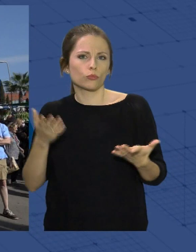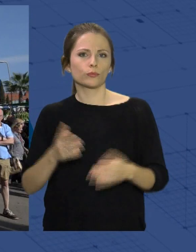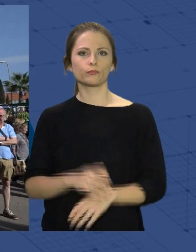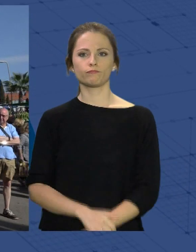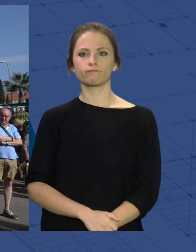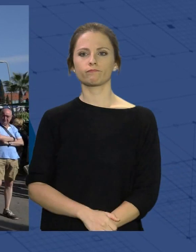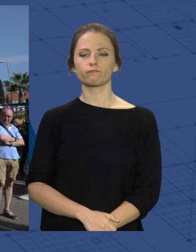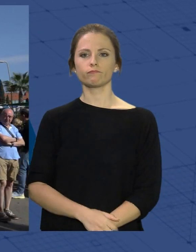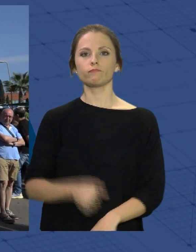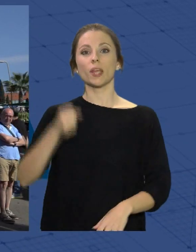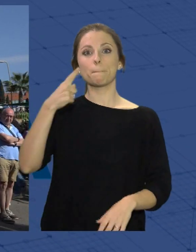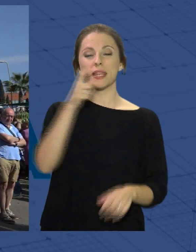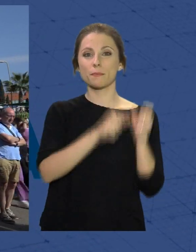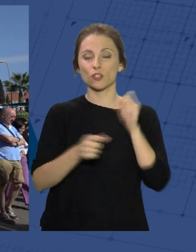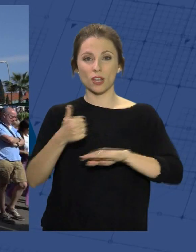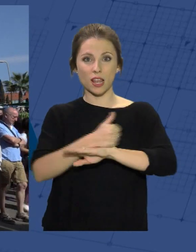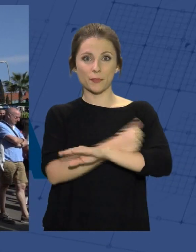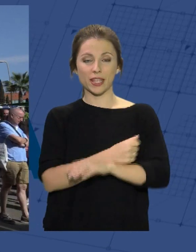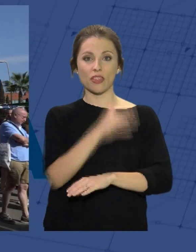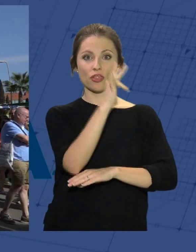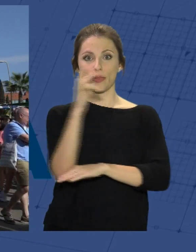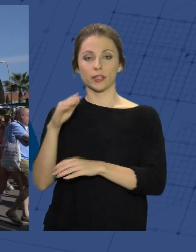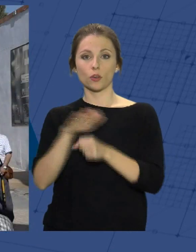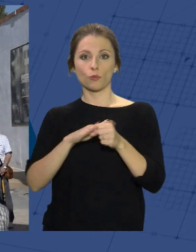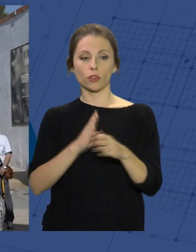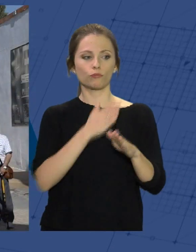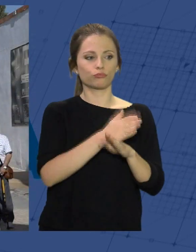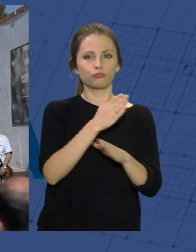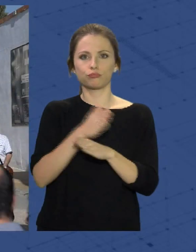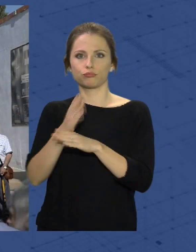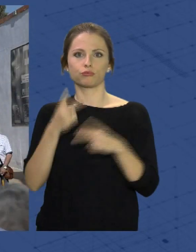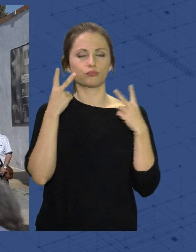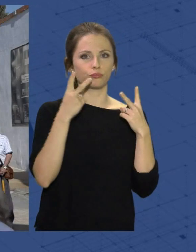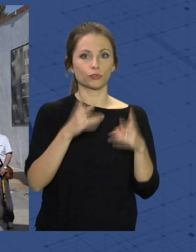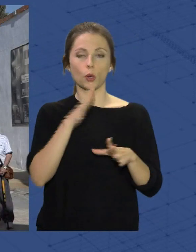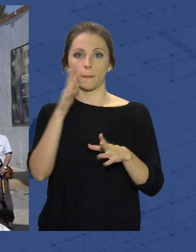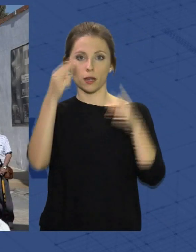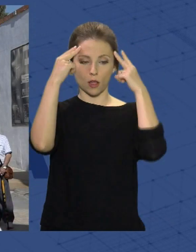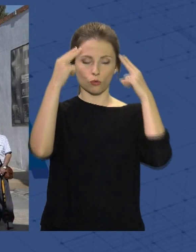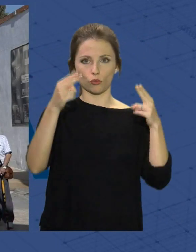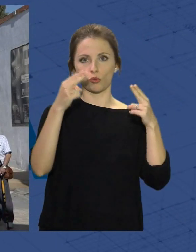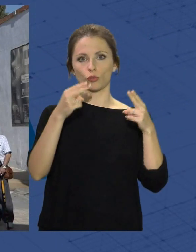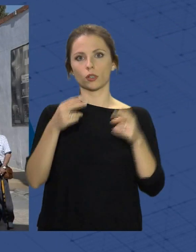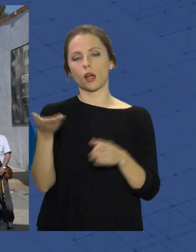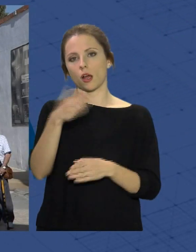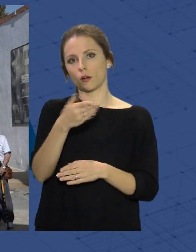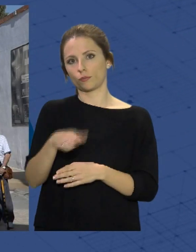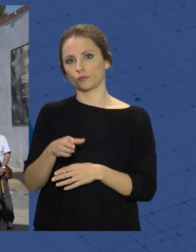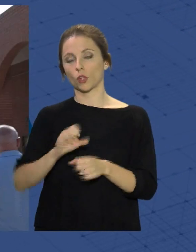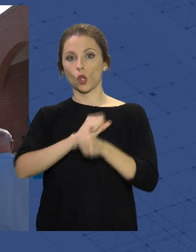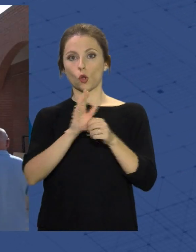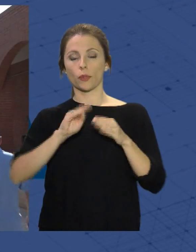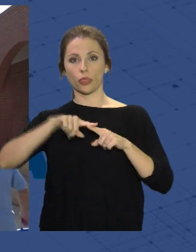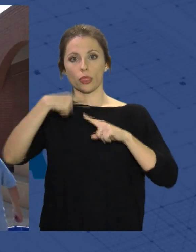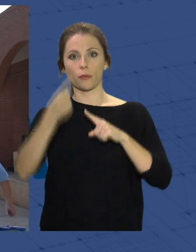Miles de almerienses acuden estos días a los cementerios municipales para honrar a sus seres queridos en un ambiente ya de plena normalidad post-COVID, presencia que se vio